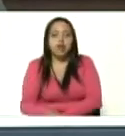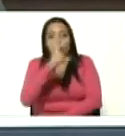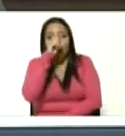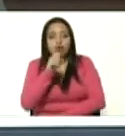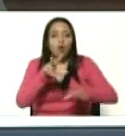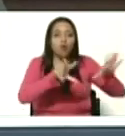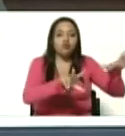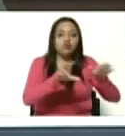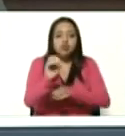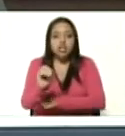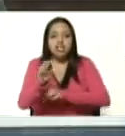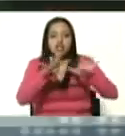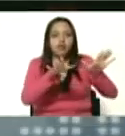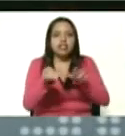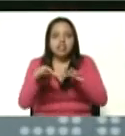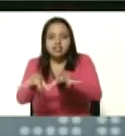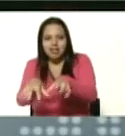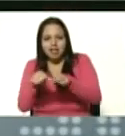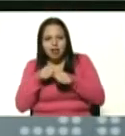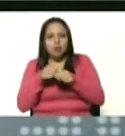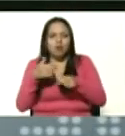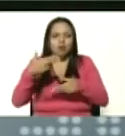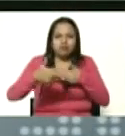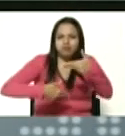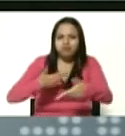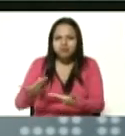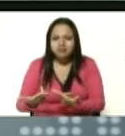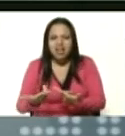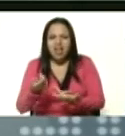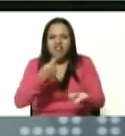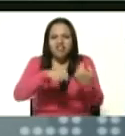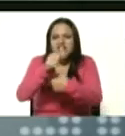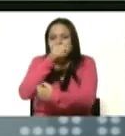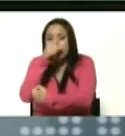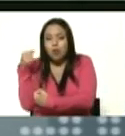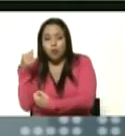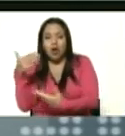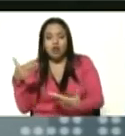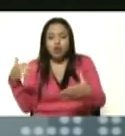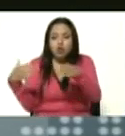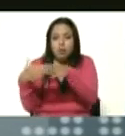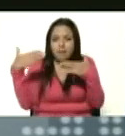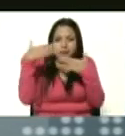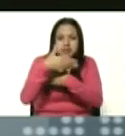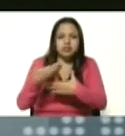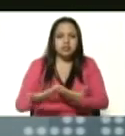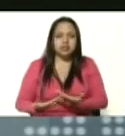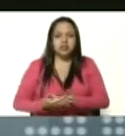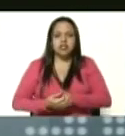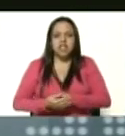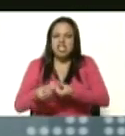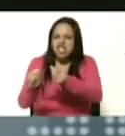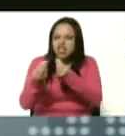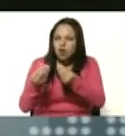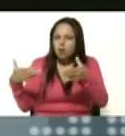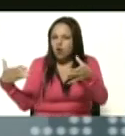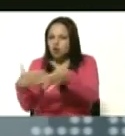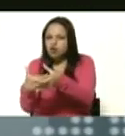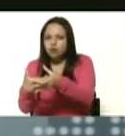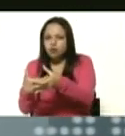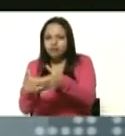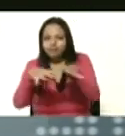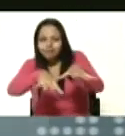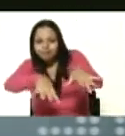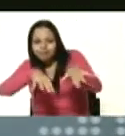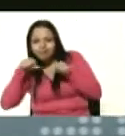y 90 el crimen el narcotráfico el paramilitarismo y como las mafias se tomaron